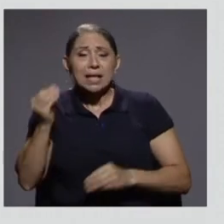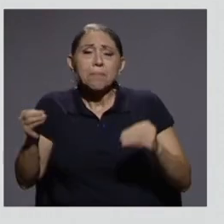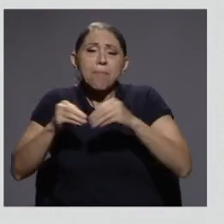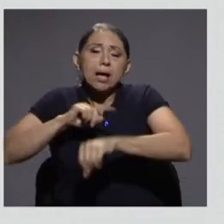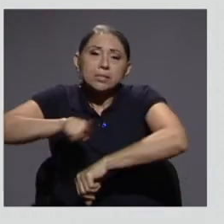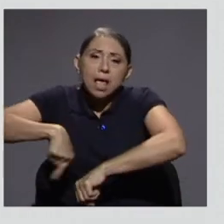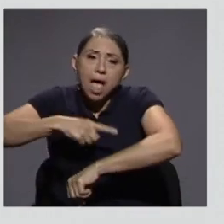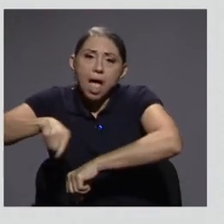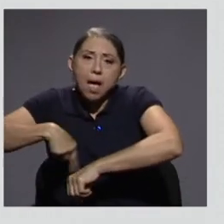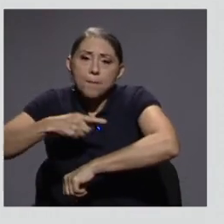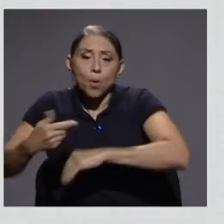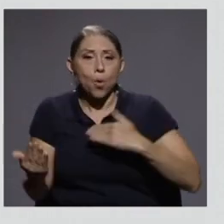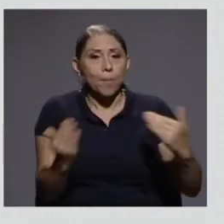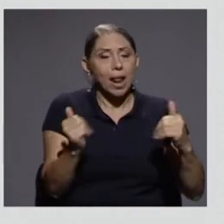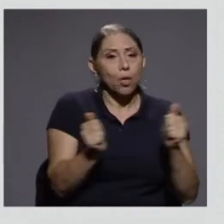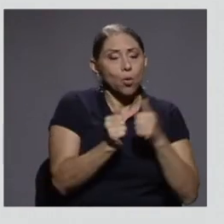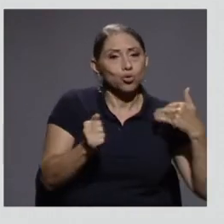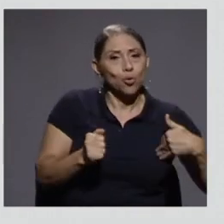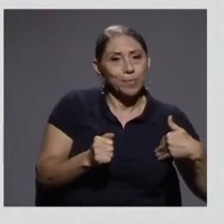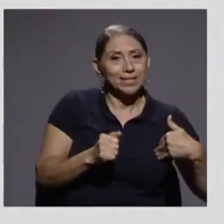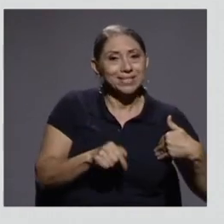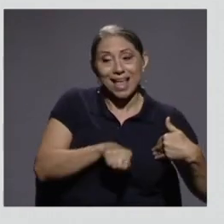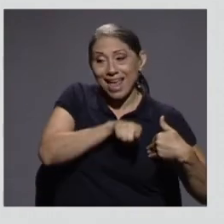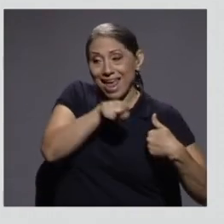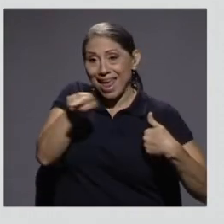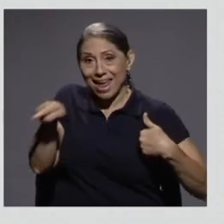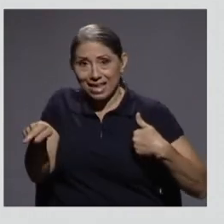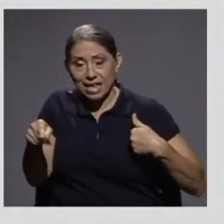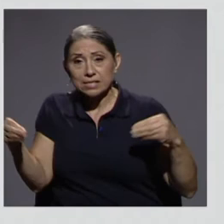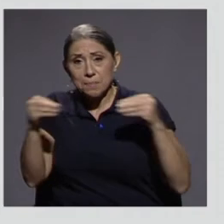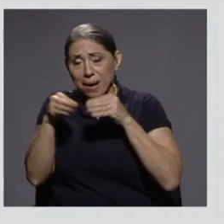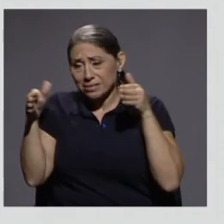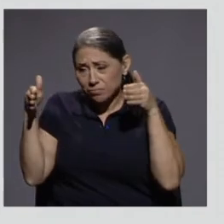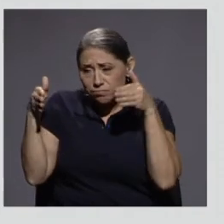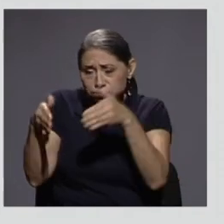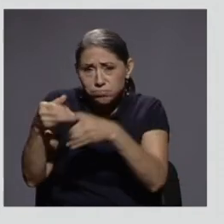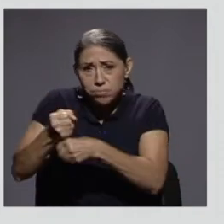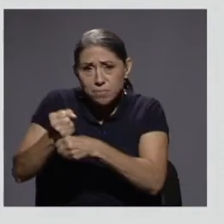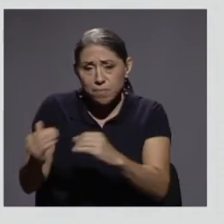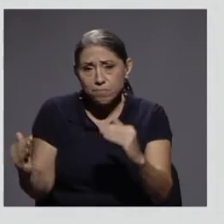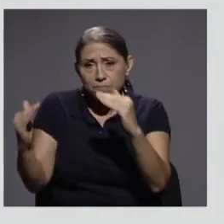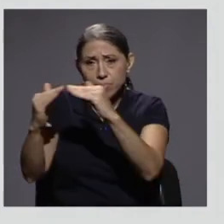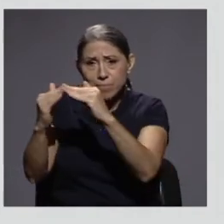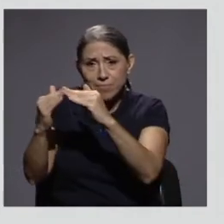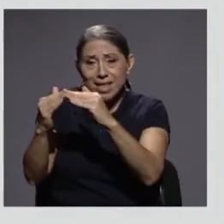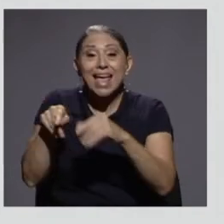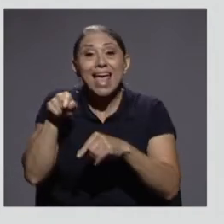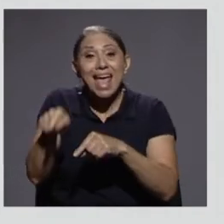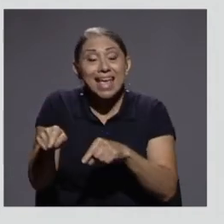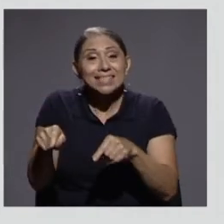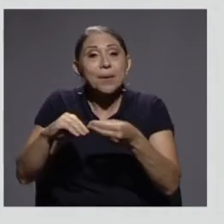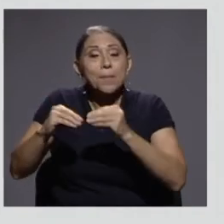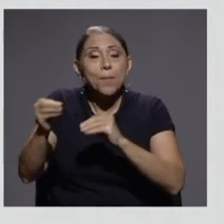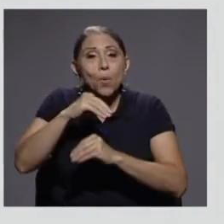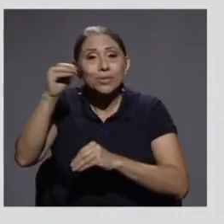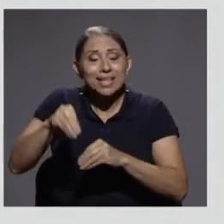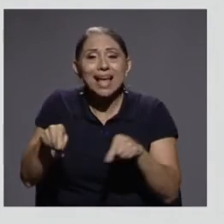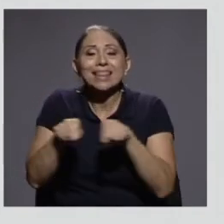al trabajo doméstico no remunerado y que este además es alto aún con mujeres que son de